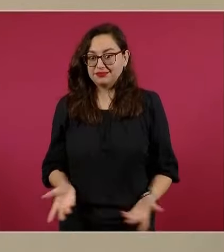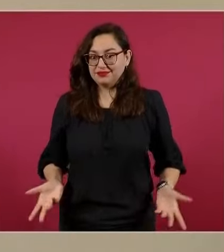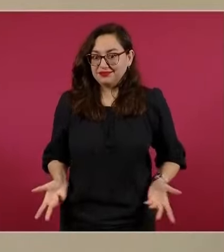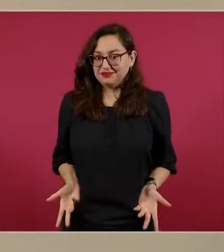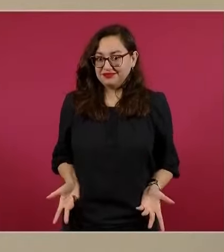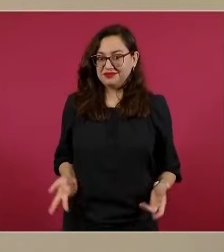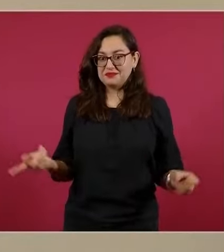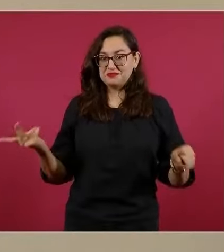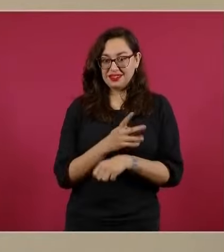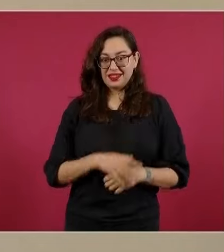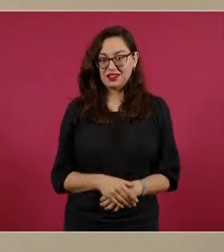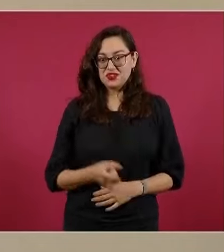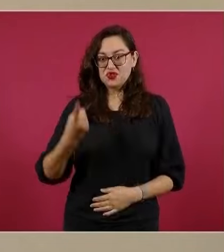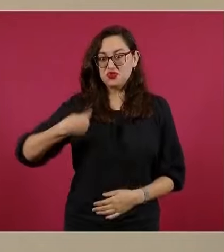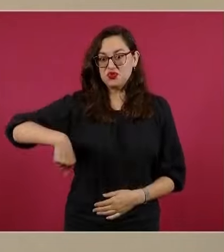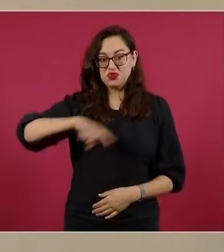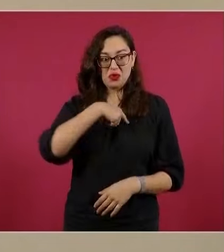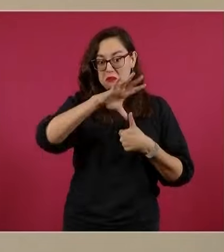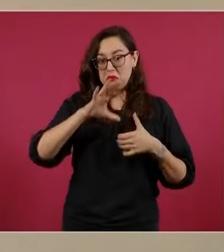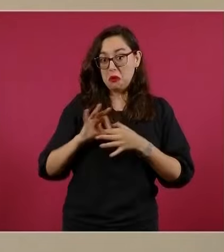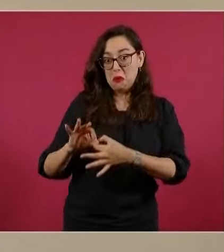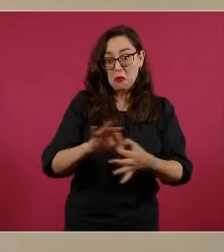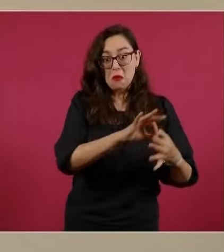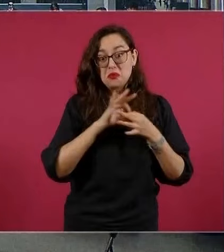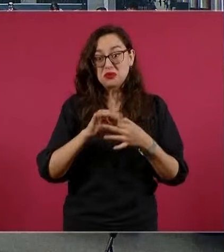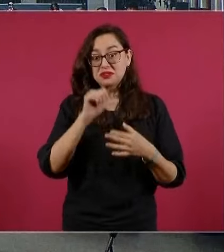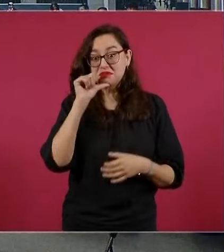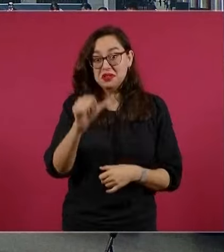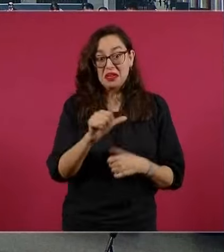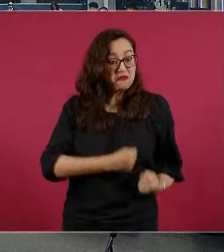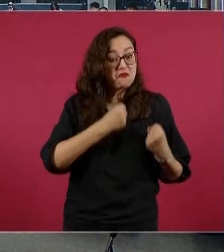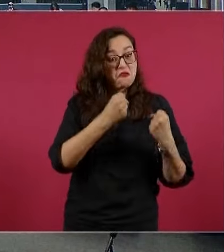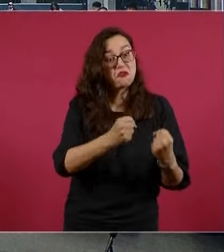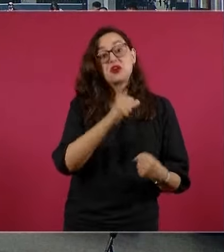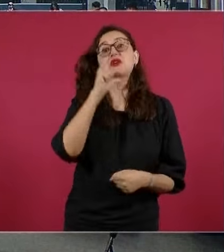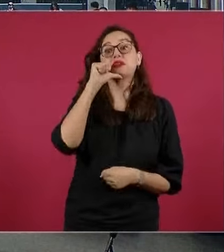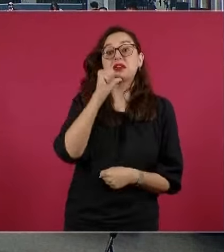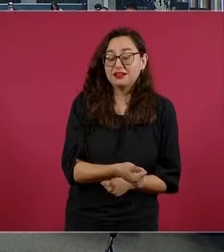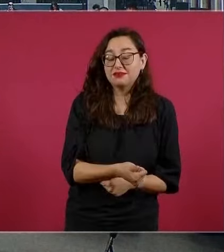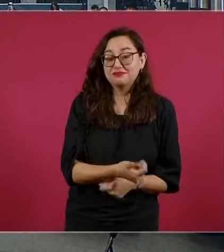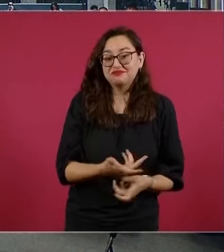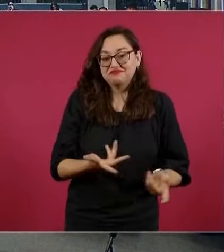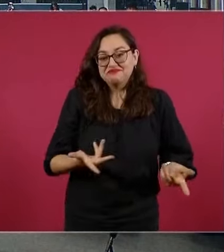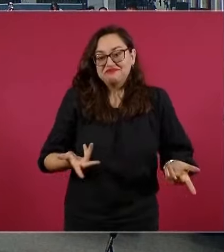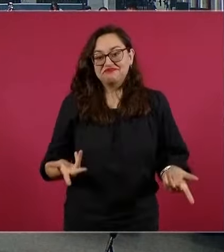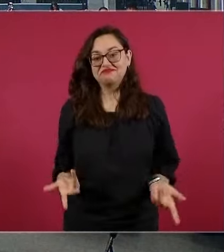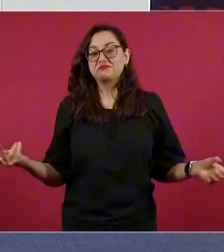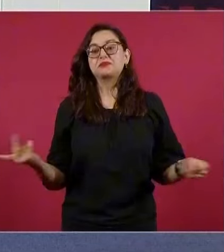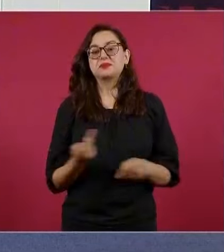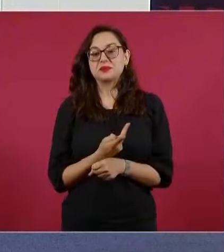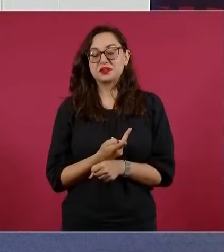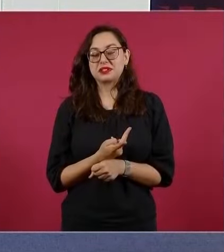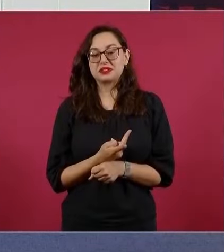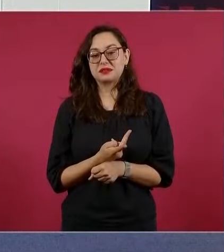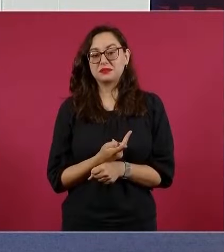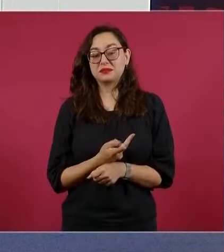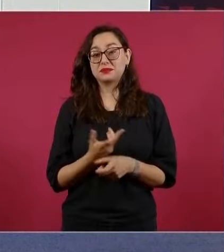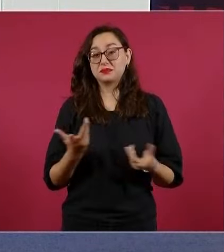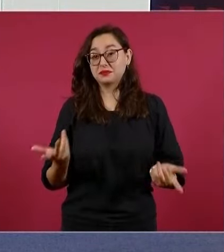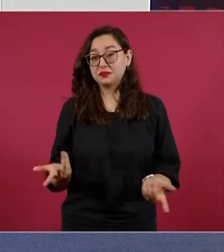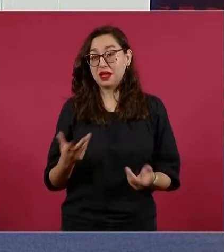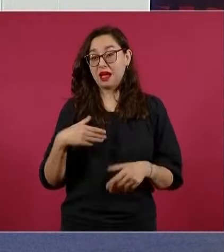naciones de Norteamérica no nos unimos y no nos fortalecemos mutuamente, no nos integramos, apenas